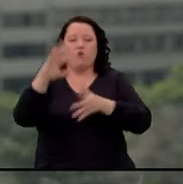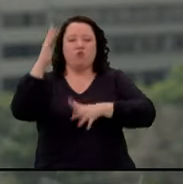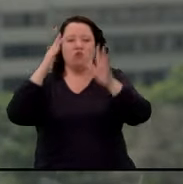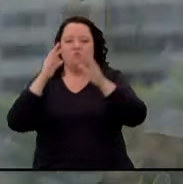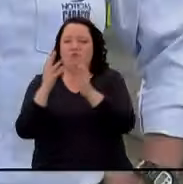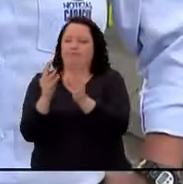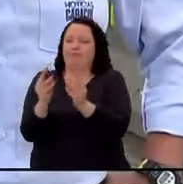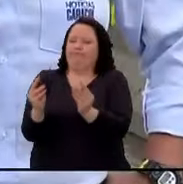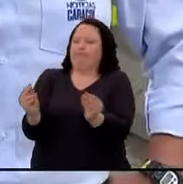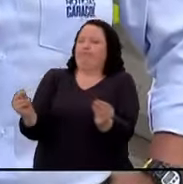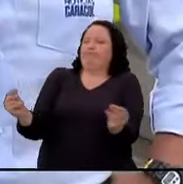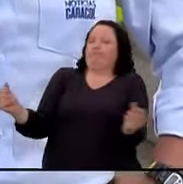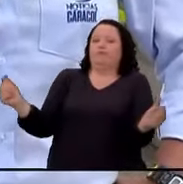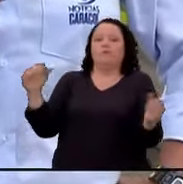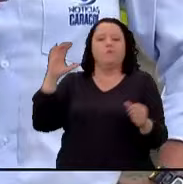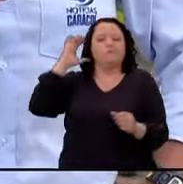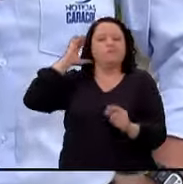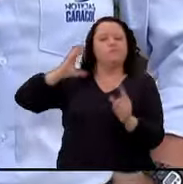Héctor Rojas, ¿cuál es el panorama?